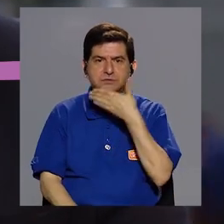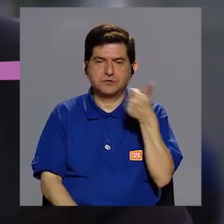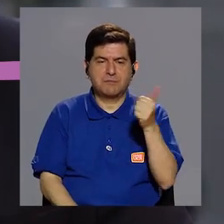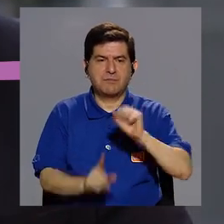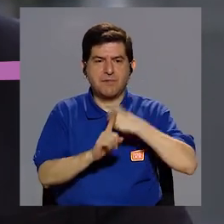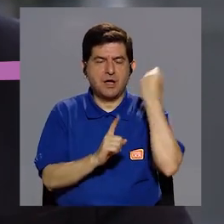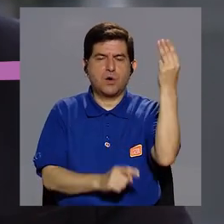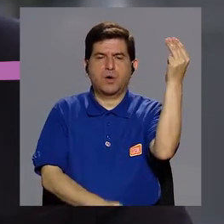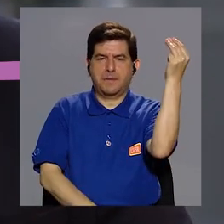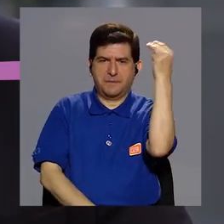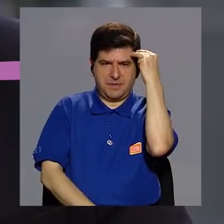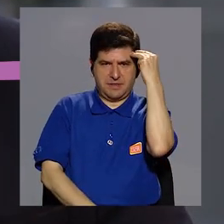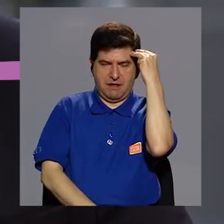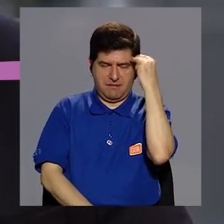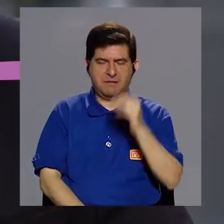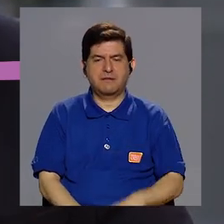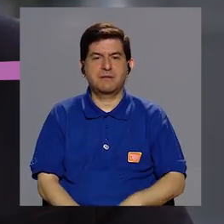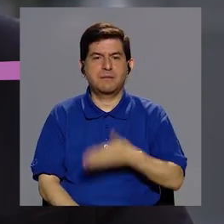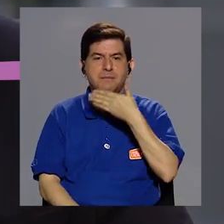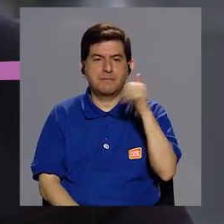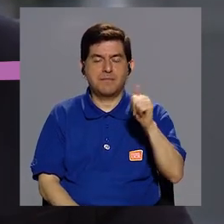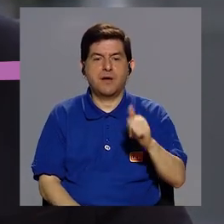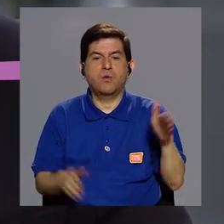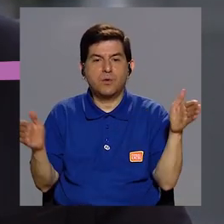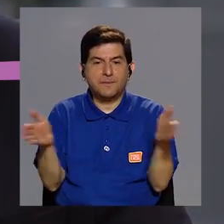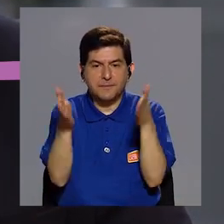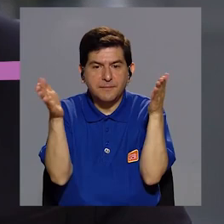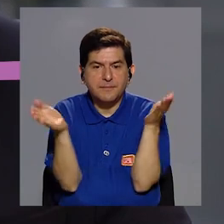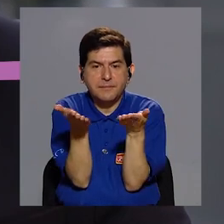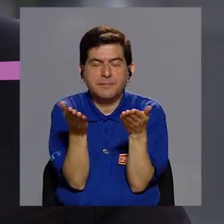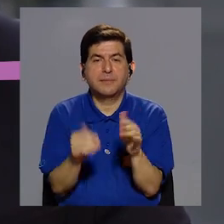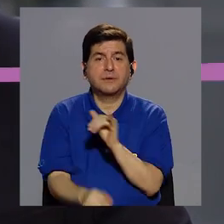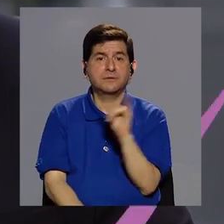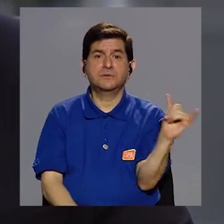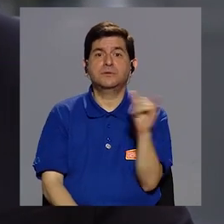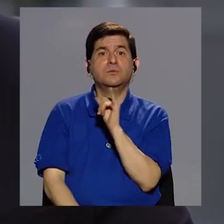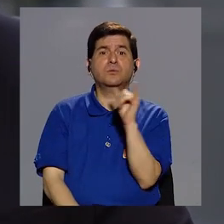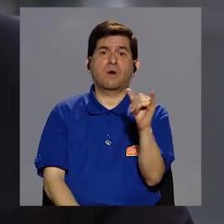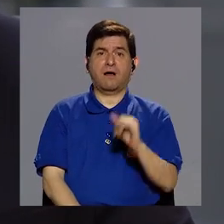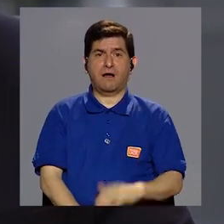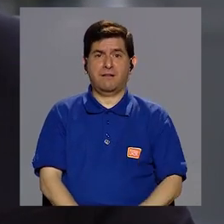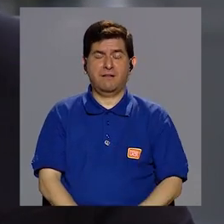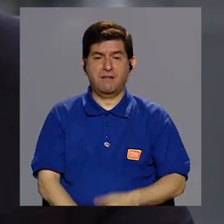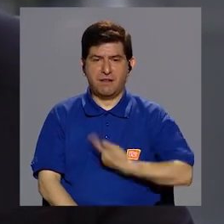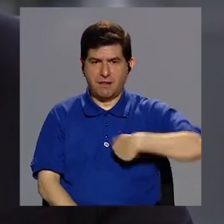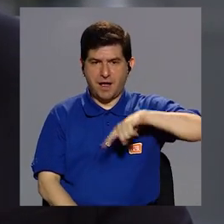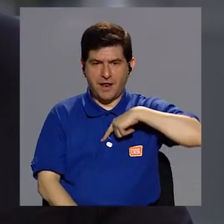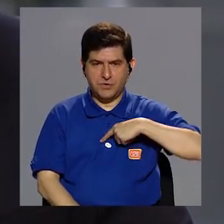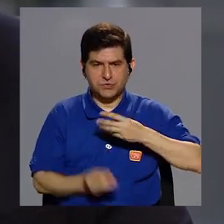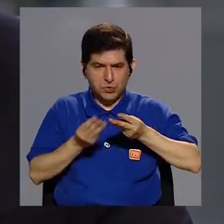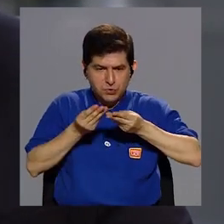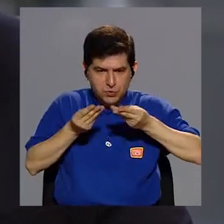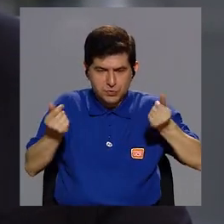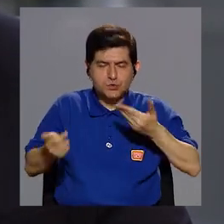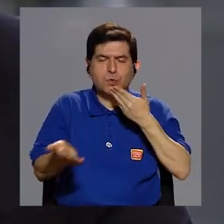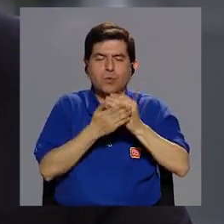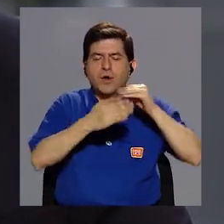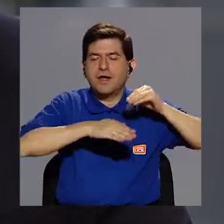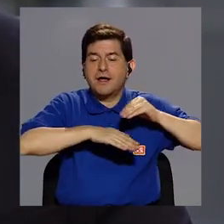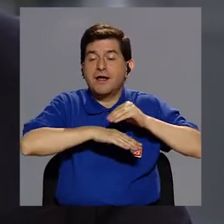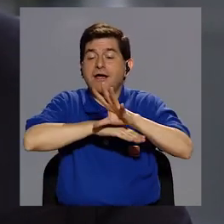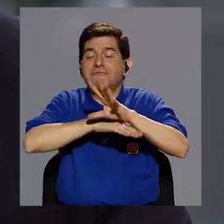mejorando nuestro estado mental, mejorando nuestra motivación, también nos produce